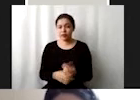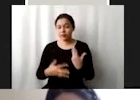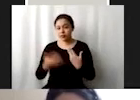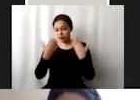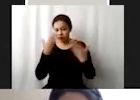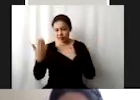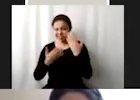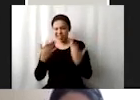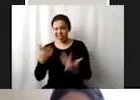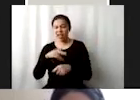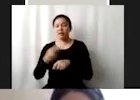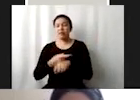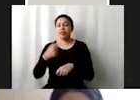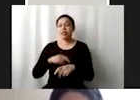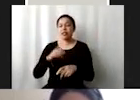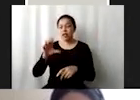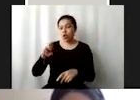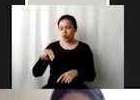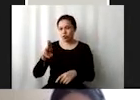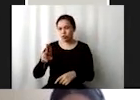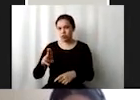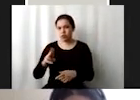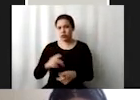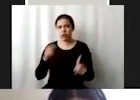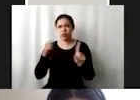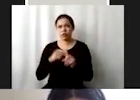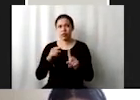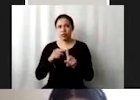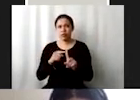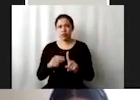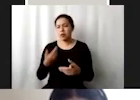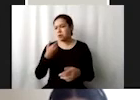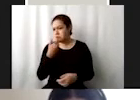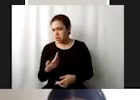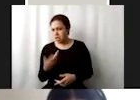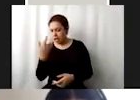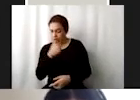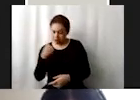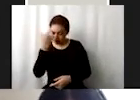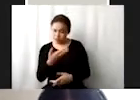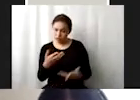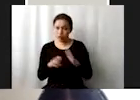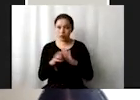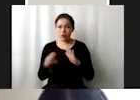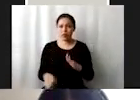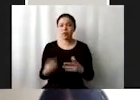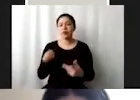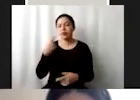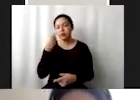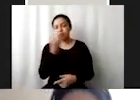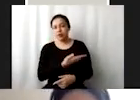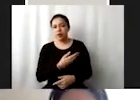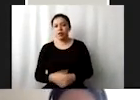teniendo en cuenta Naciones Unidas para decir en cada meta que sí vamos bien como es el caso les pongo un ejemplo aquí